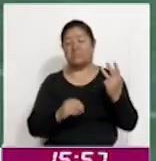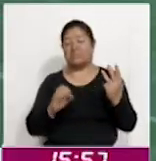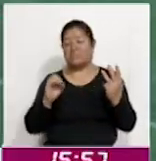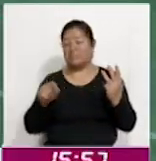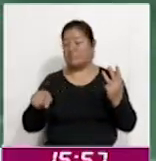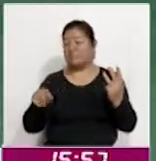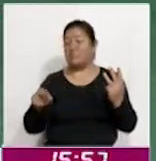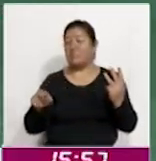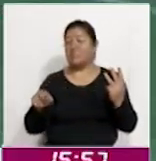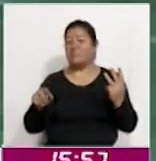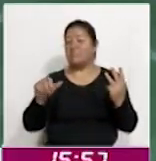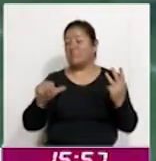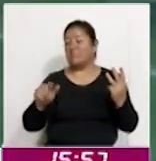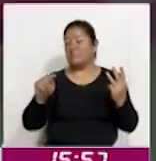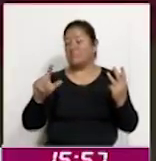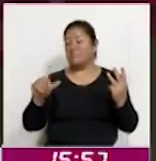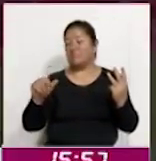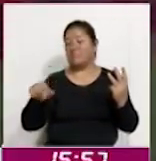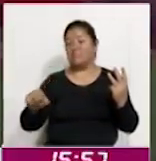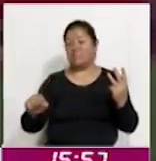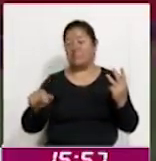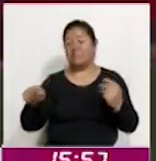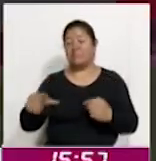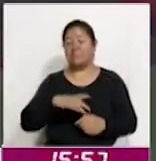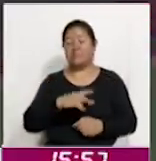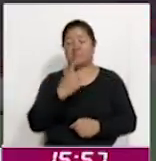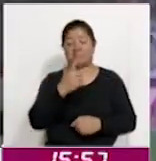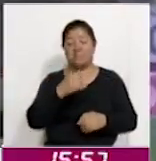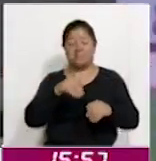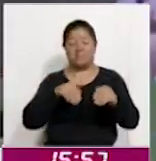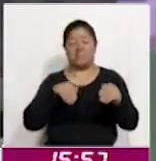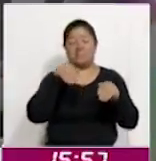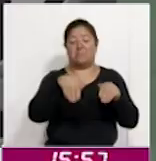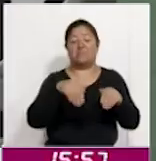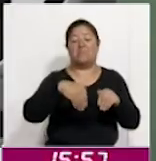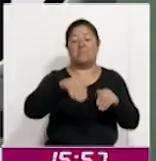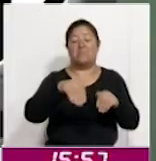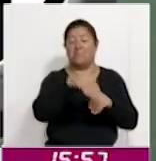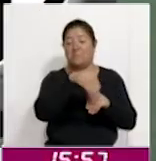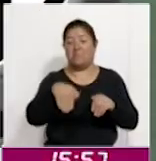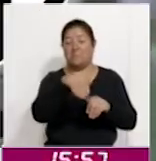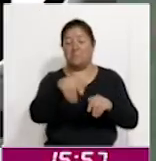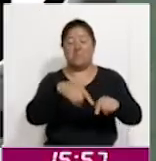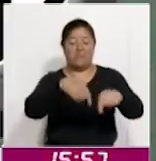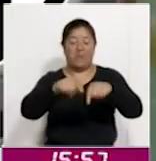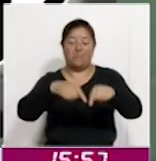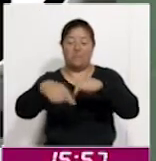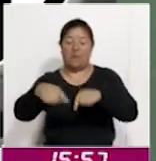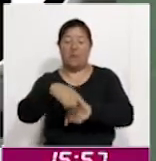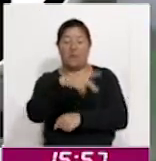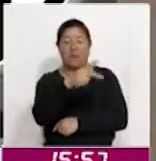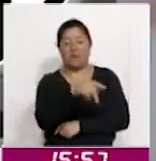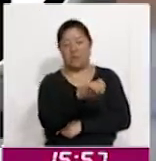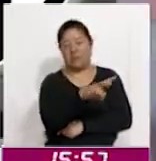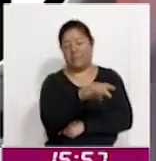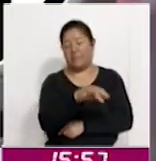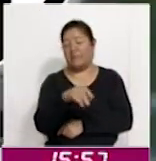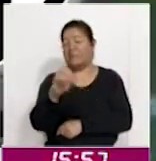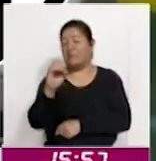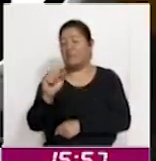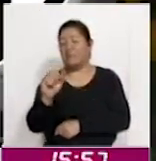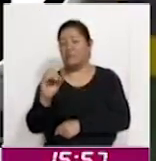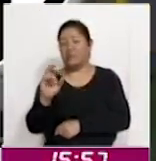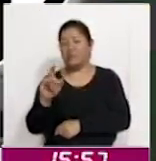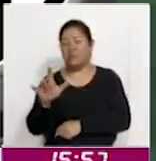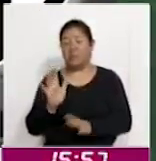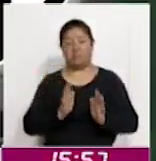los rojinegros del Atlas con doblete del delantero colombiano Raúl Pantera Zúñiga y un tanto más de Kevin Castañeda. Juan Carlos Osorio sorprendió de